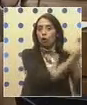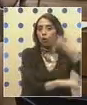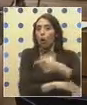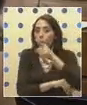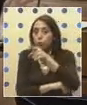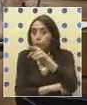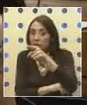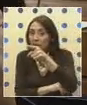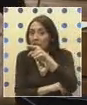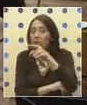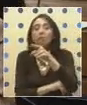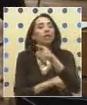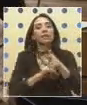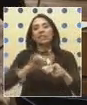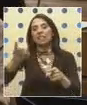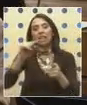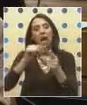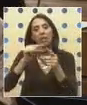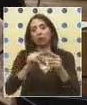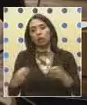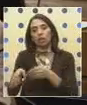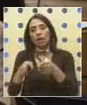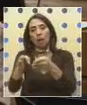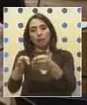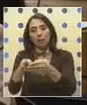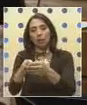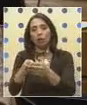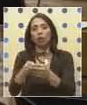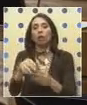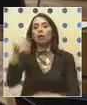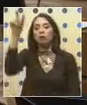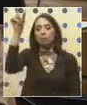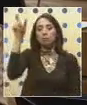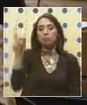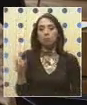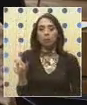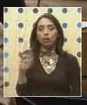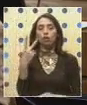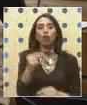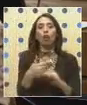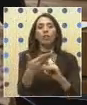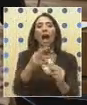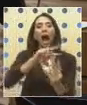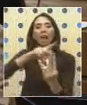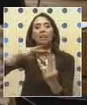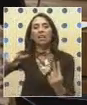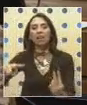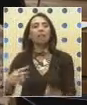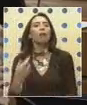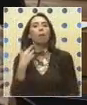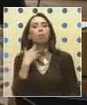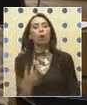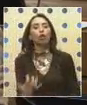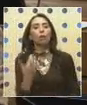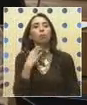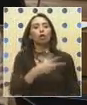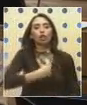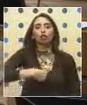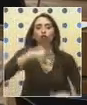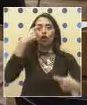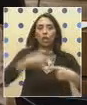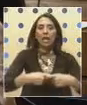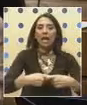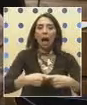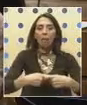decir, usted tiene que seguir solo este camino, y a quien practique o no darle ninguna alternativa. ¿Por qué? ¿Por qué nos negamos a eso?